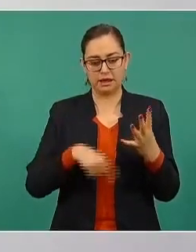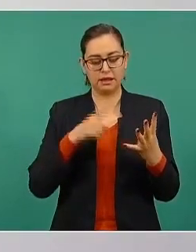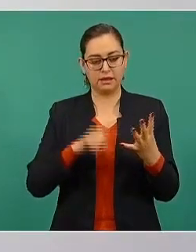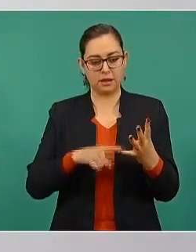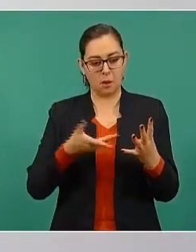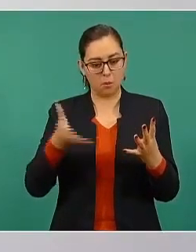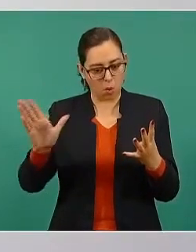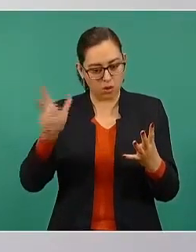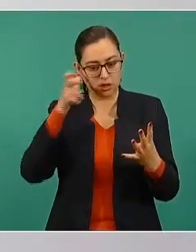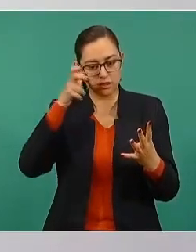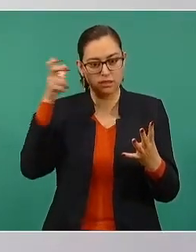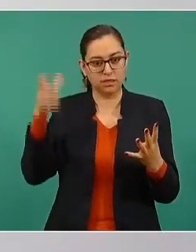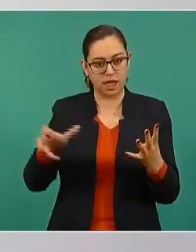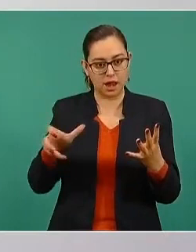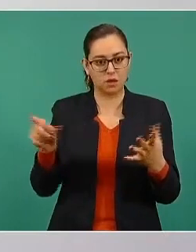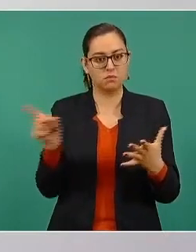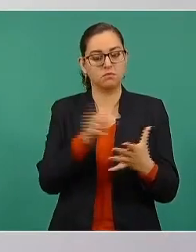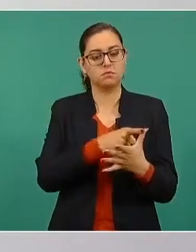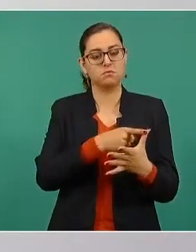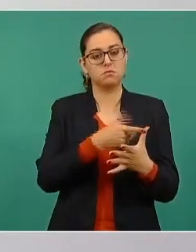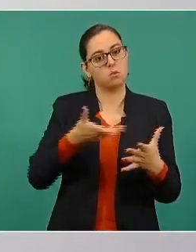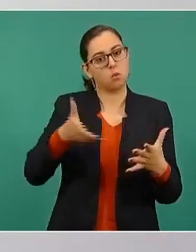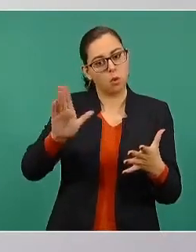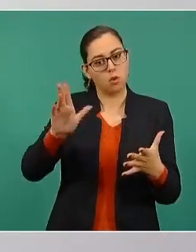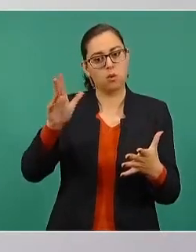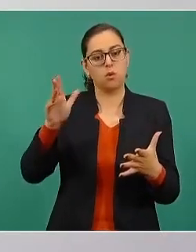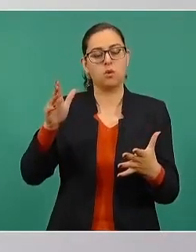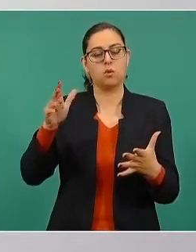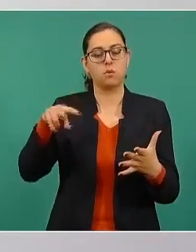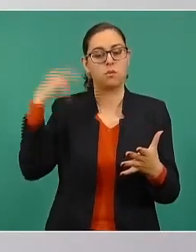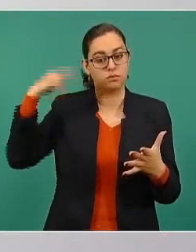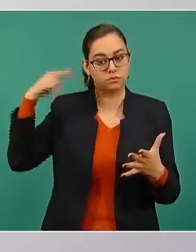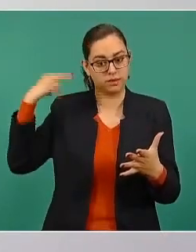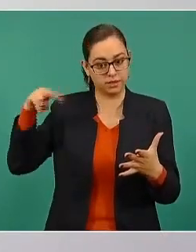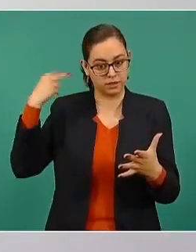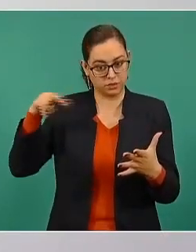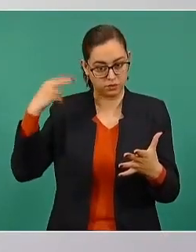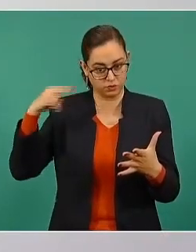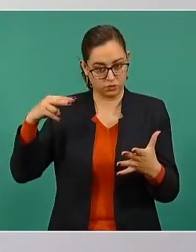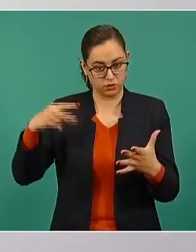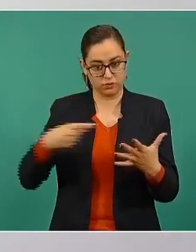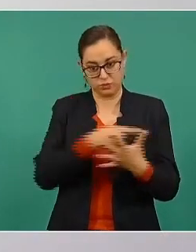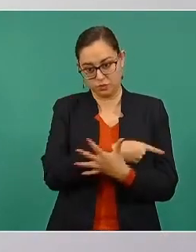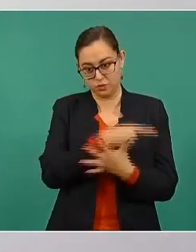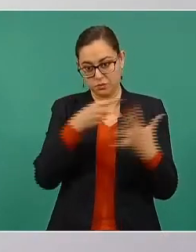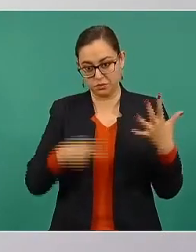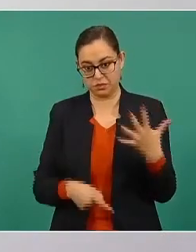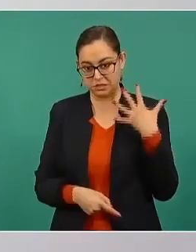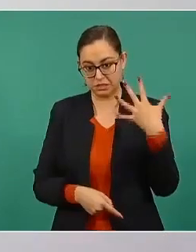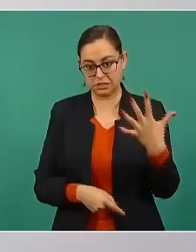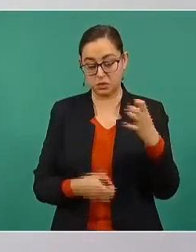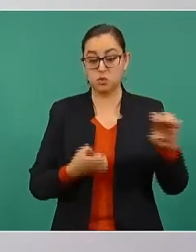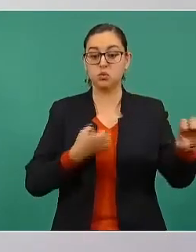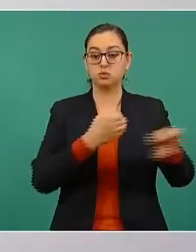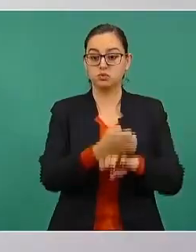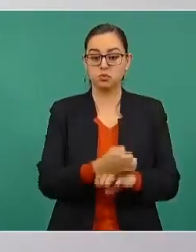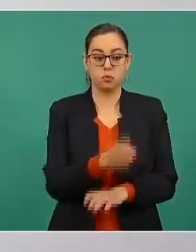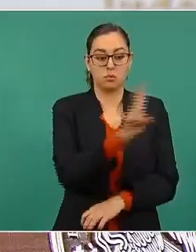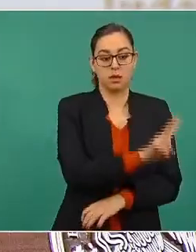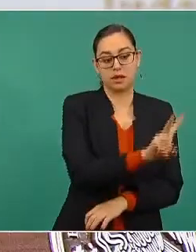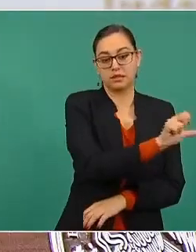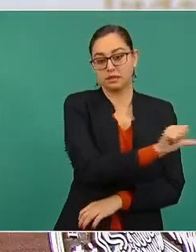Hidalgo y Veracruz. Esa es la gira del largo fin de semana.